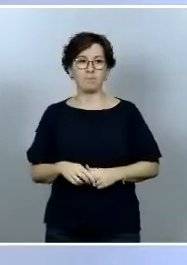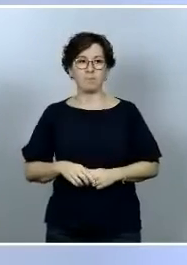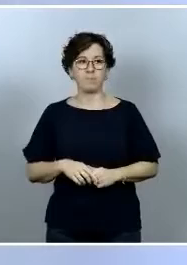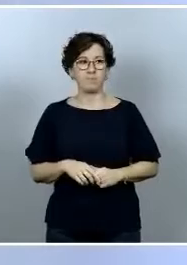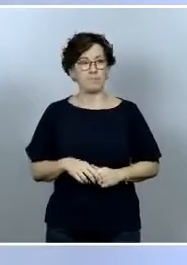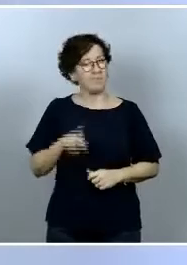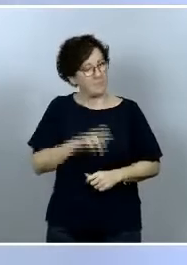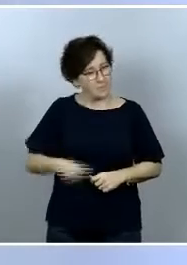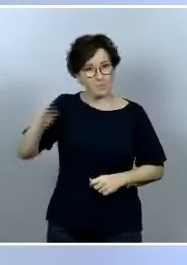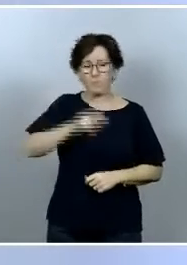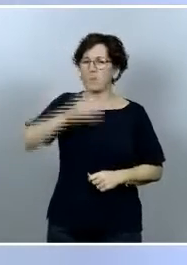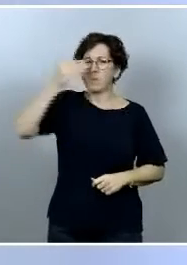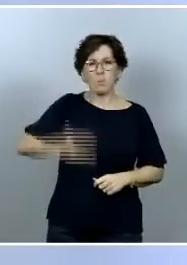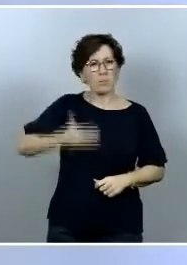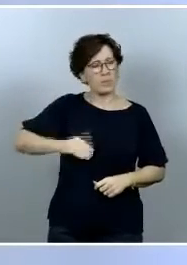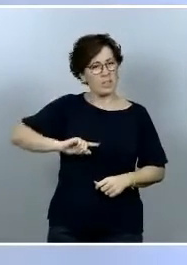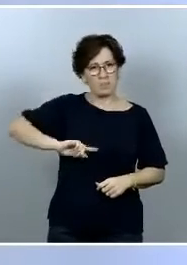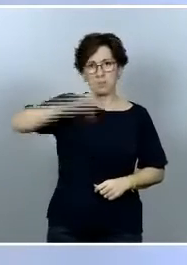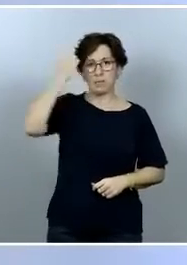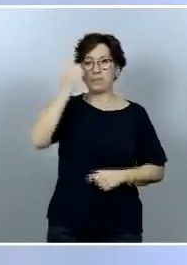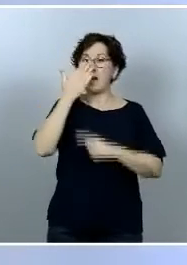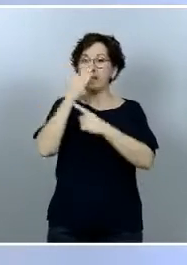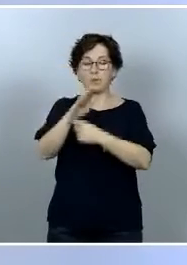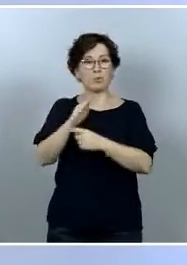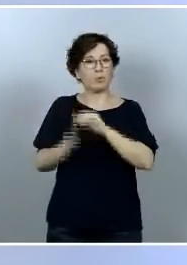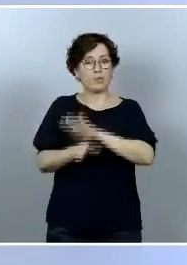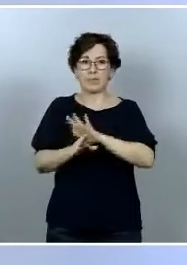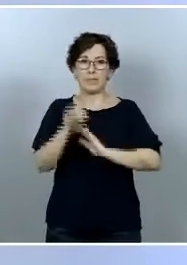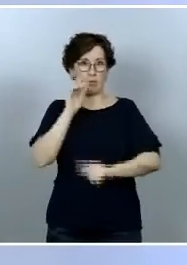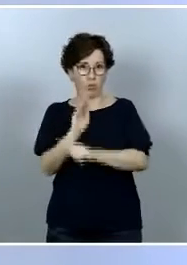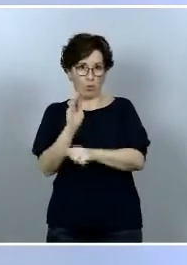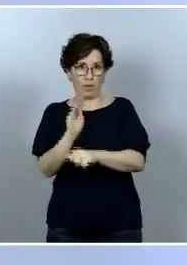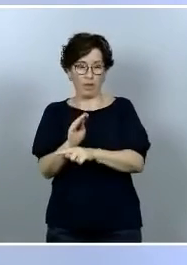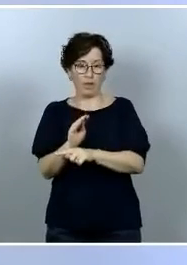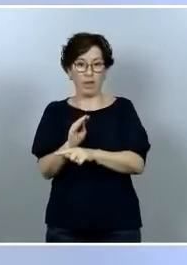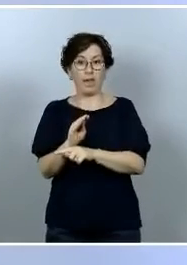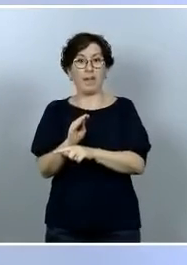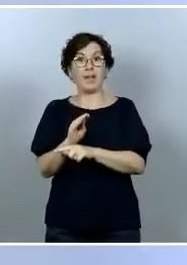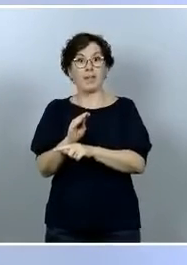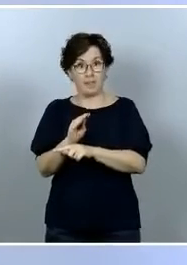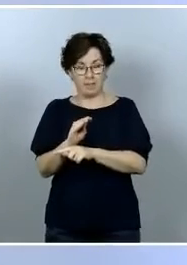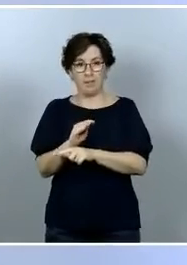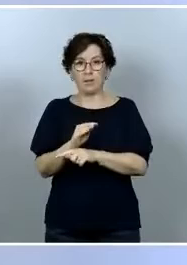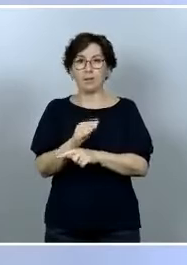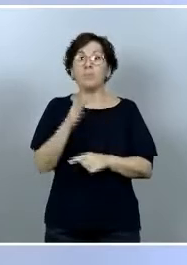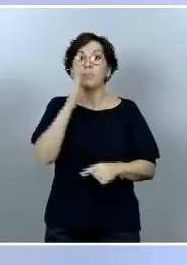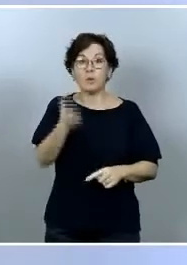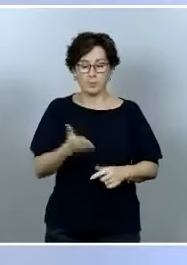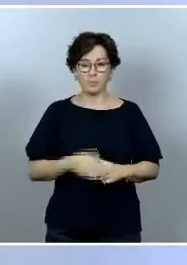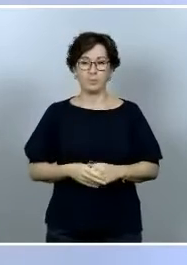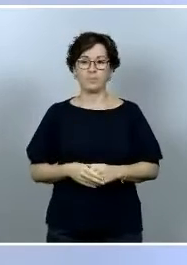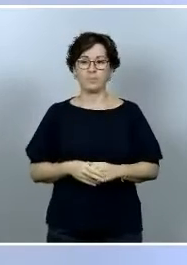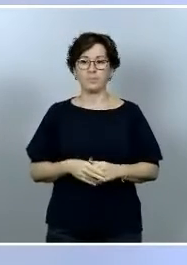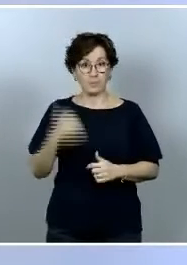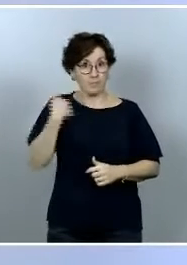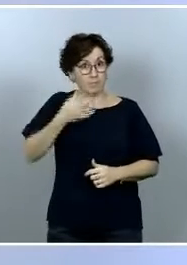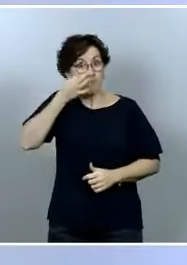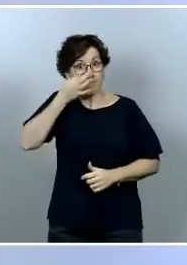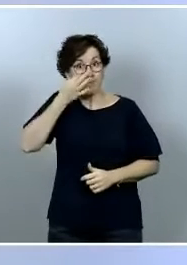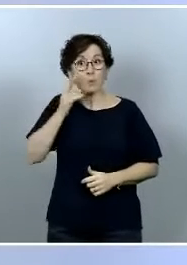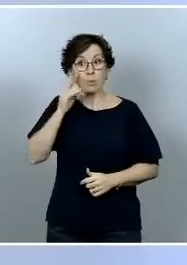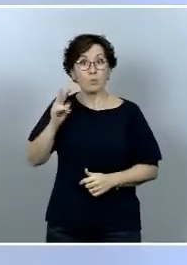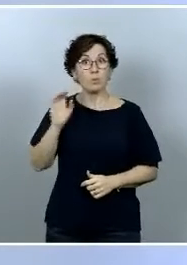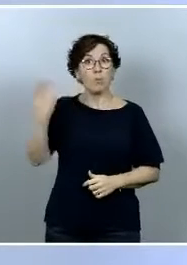máxima importancia mantener una actitud de prudencia al respecto quería hacer tres reflexiones en primer lugar ya hemos visto que hay rebrotes en todos los países